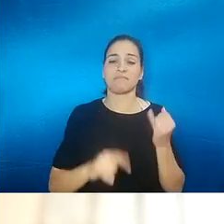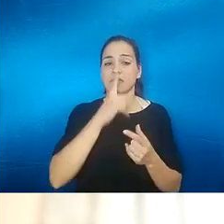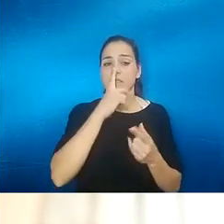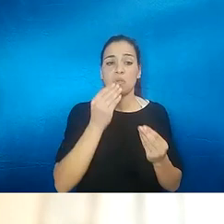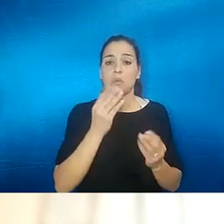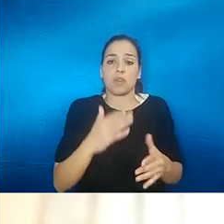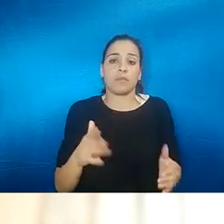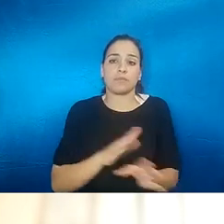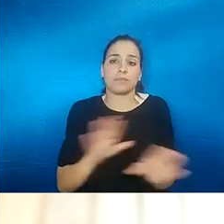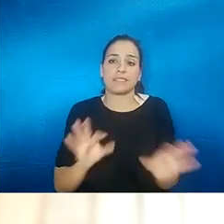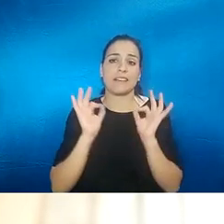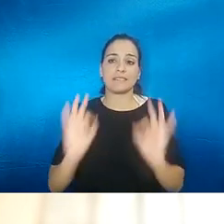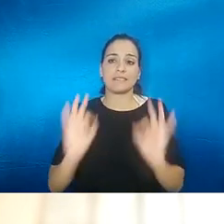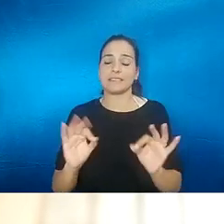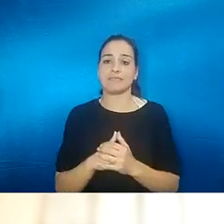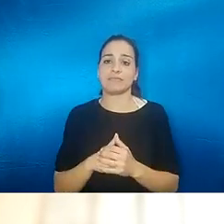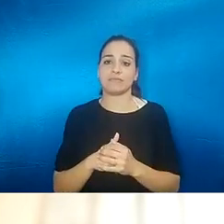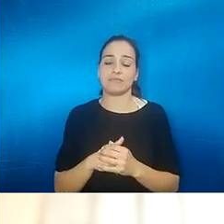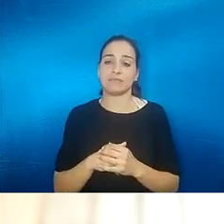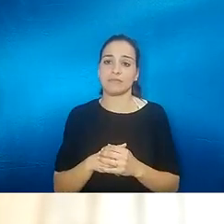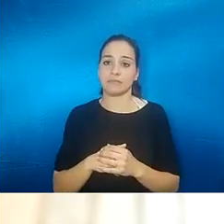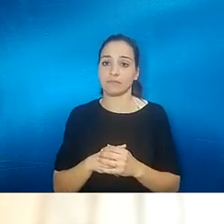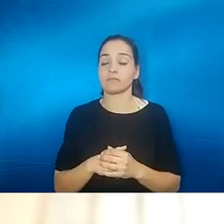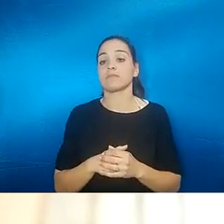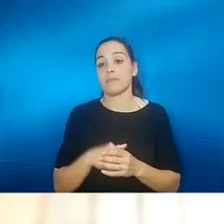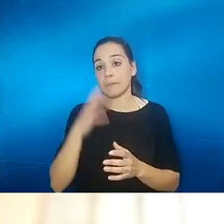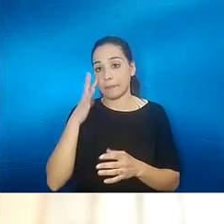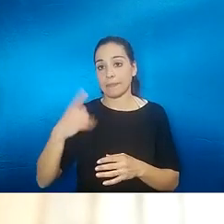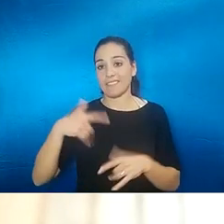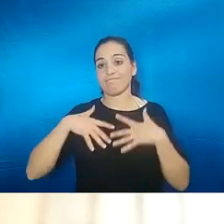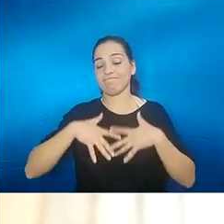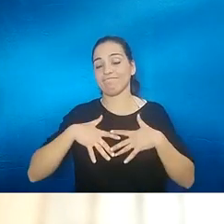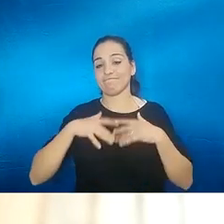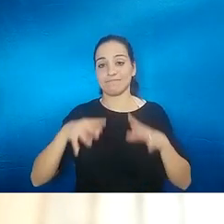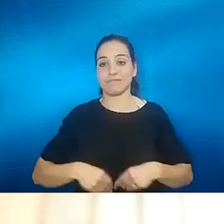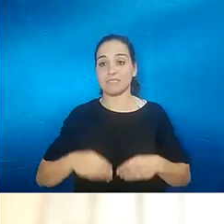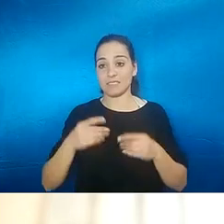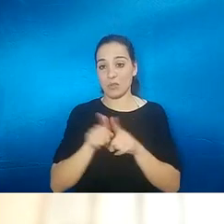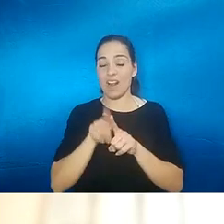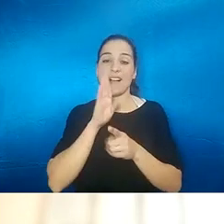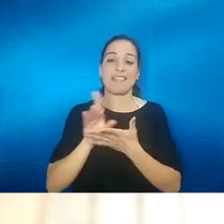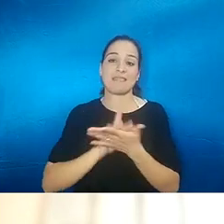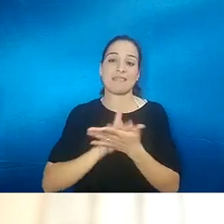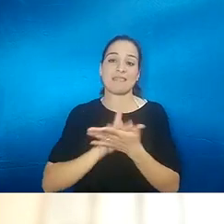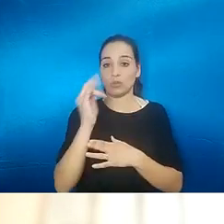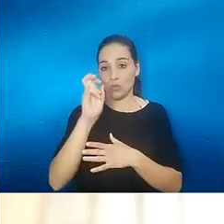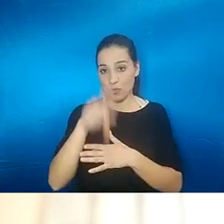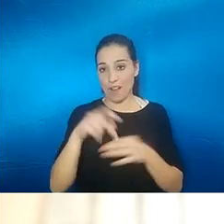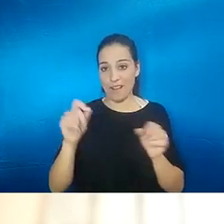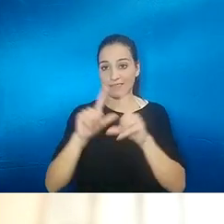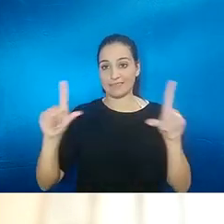hueles te has quedado así hombre tenemos como asumido y conforme a los datos que ha que ha puesto Juan en una de sus